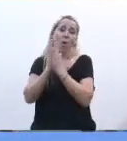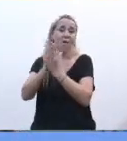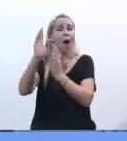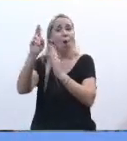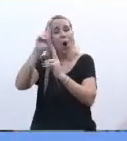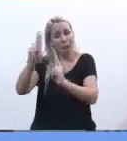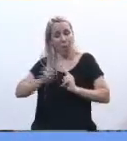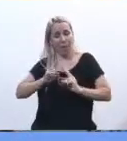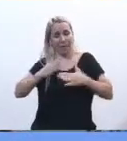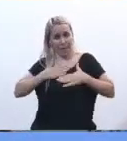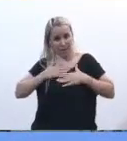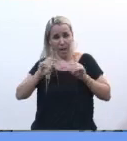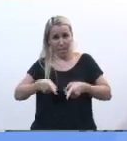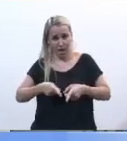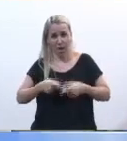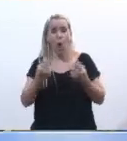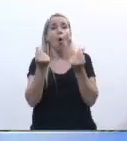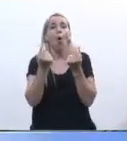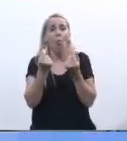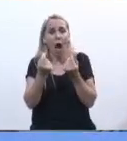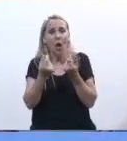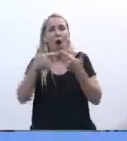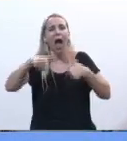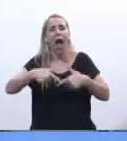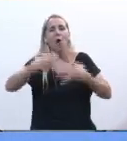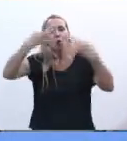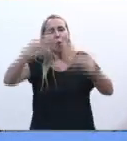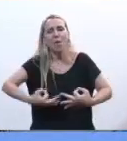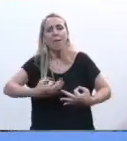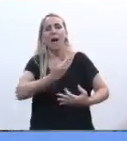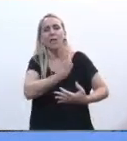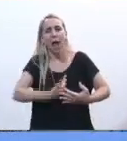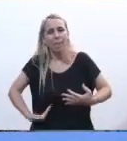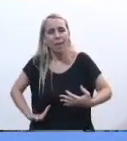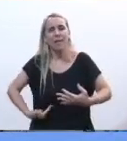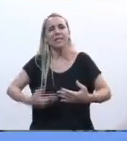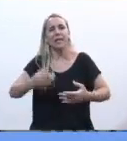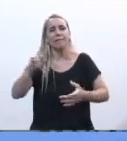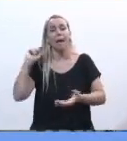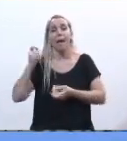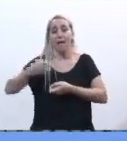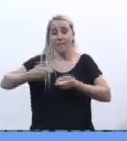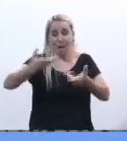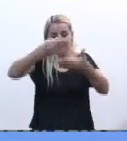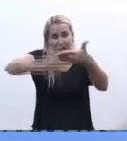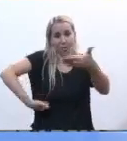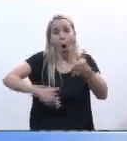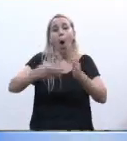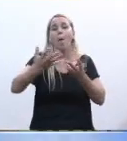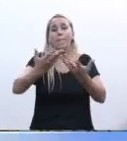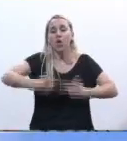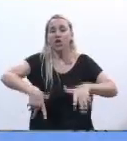mi posición valorando el cumplimiento de la palabra del presidente de la república que ha mandado el proyecto de ley